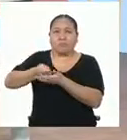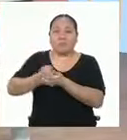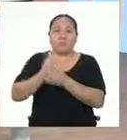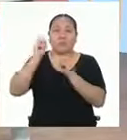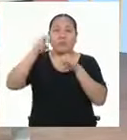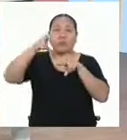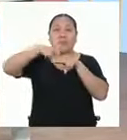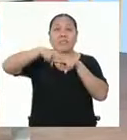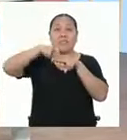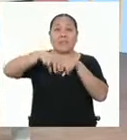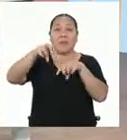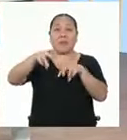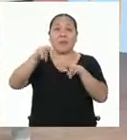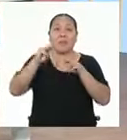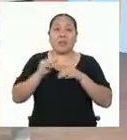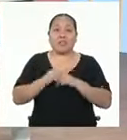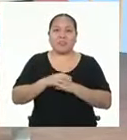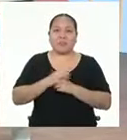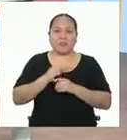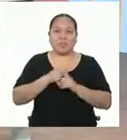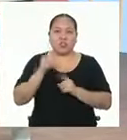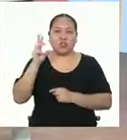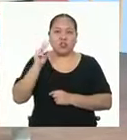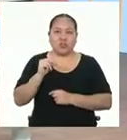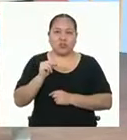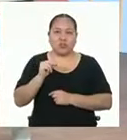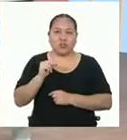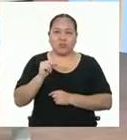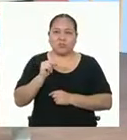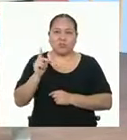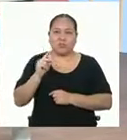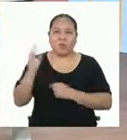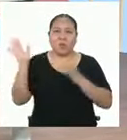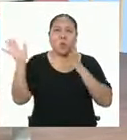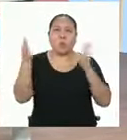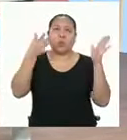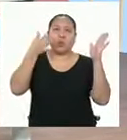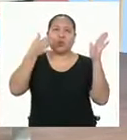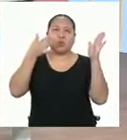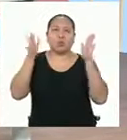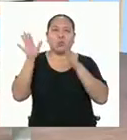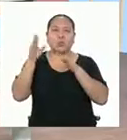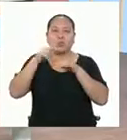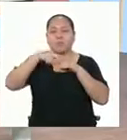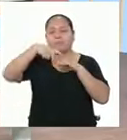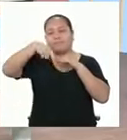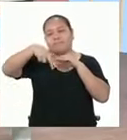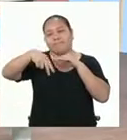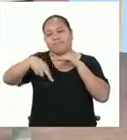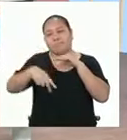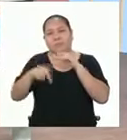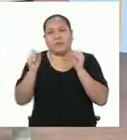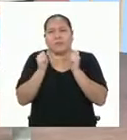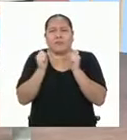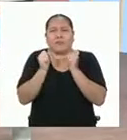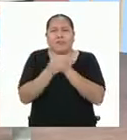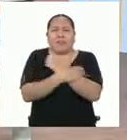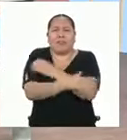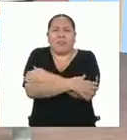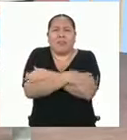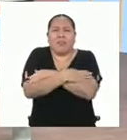mi silla y mi mesita, pero no, demasiado viento. Tuve que bajar nomás, no aguanté el frío.